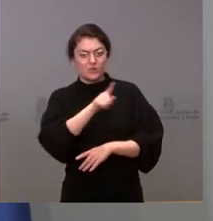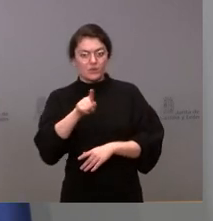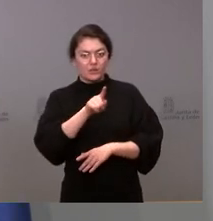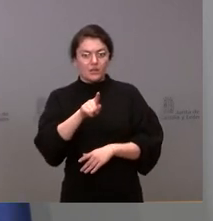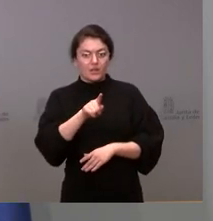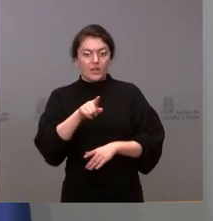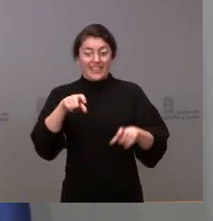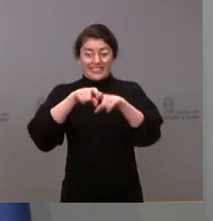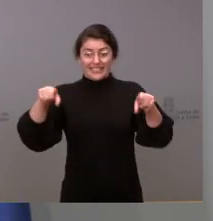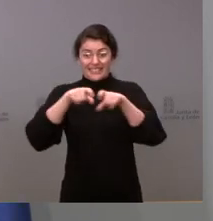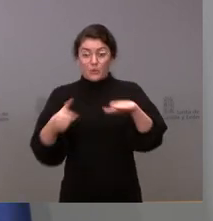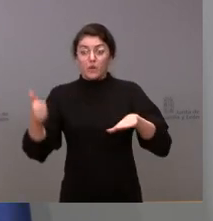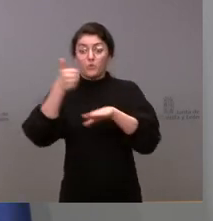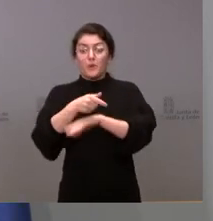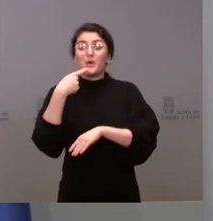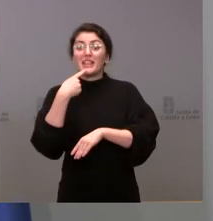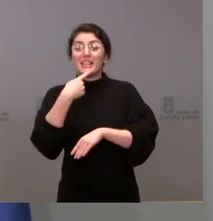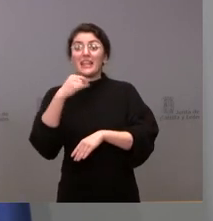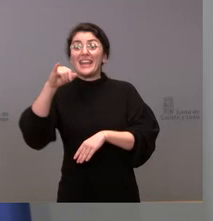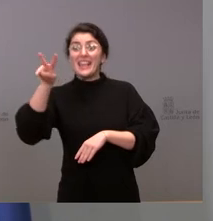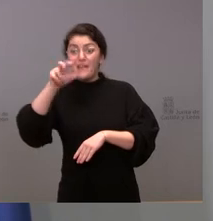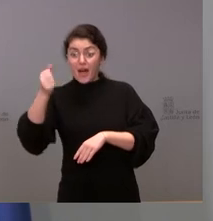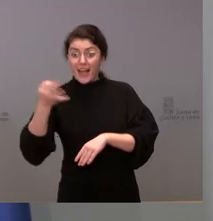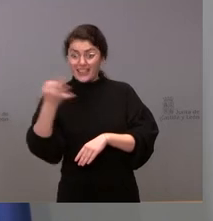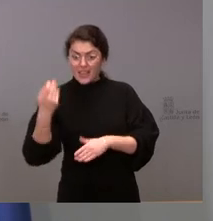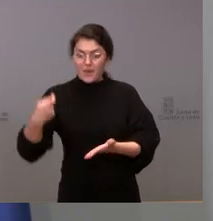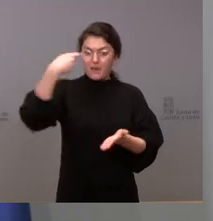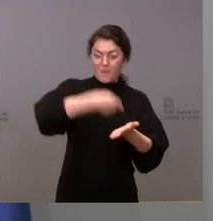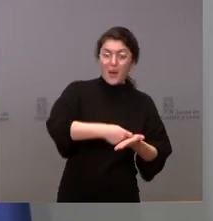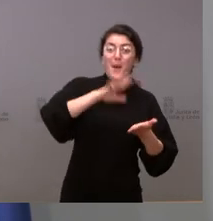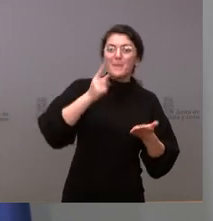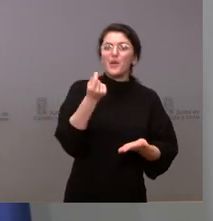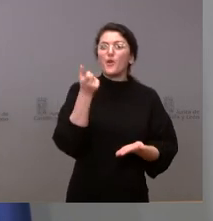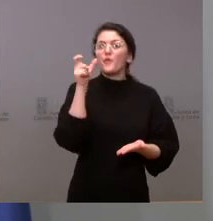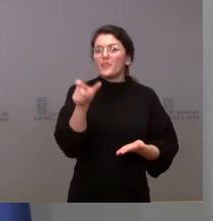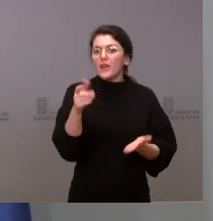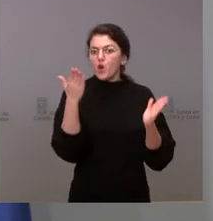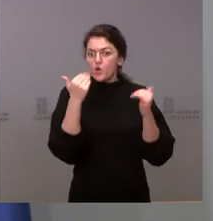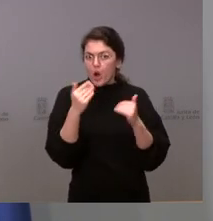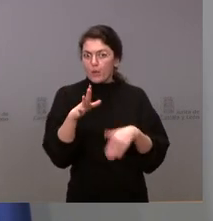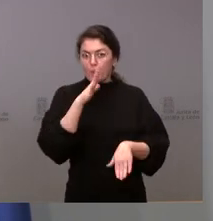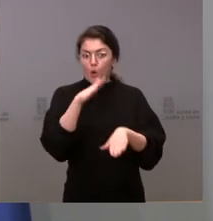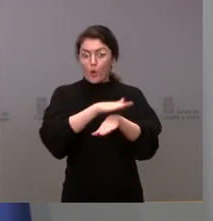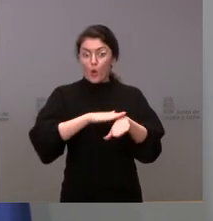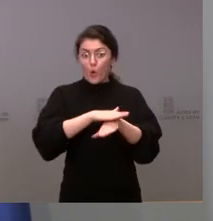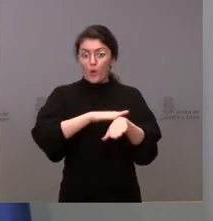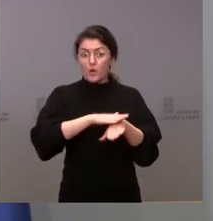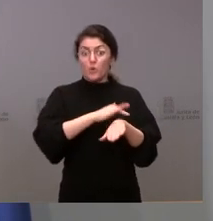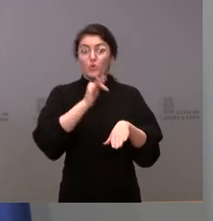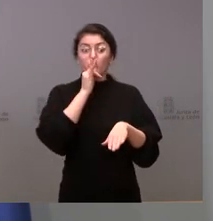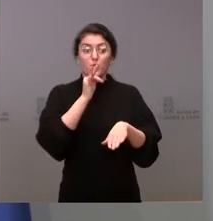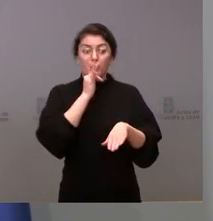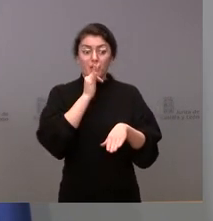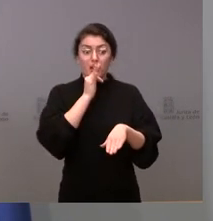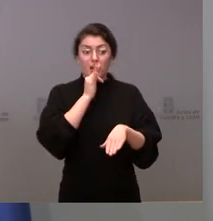pero no fijaba cuál era la cifra porque tampoco el gobierno había hecho un planteamiento nuestra demanda estaba en aquellos